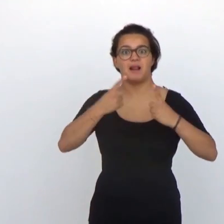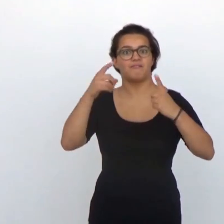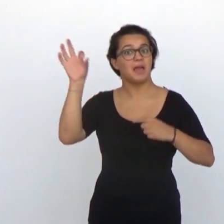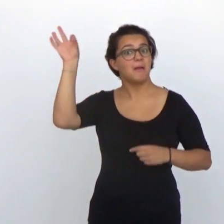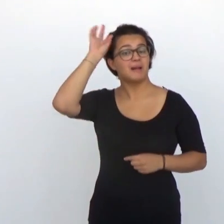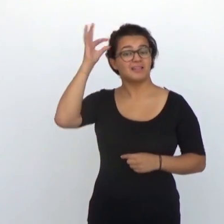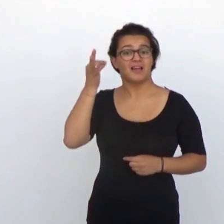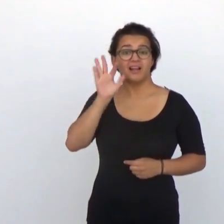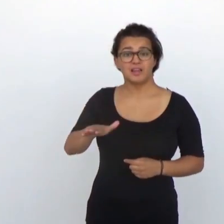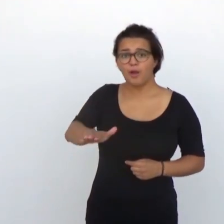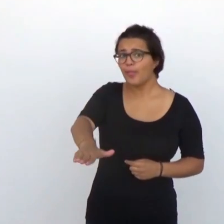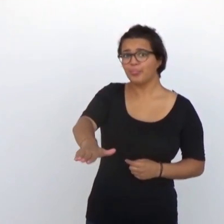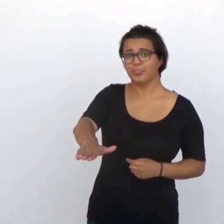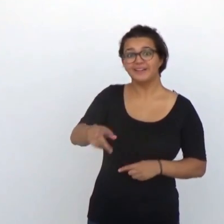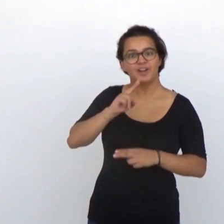una niña muy pequeña.